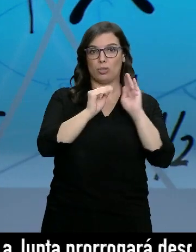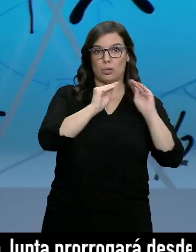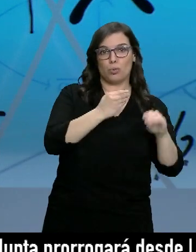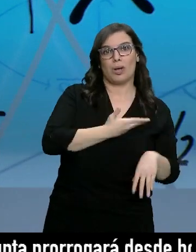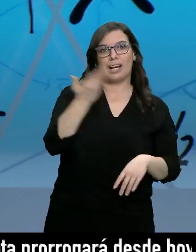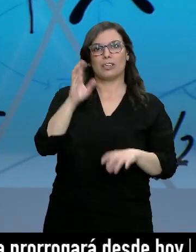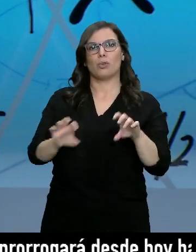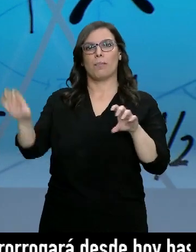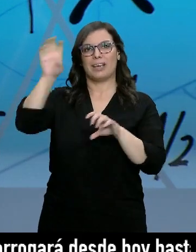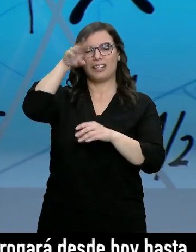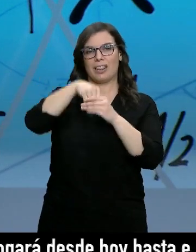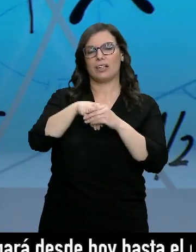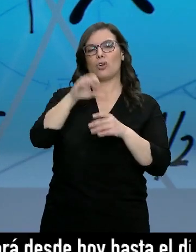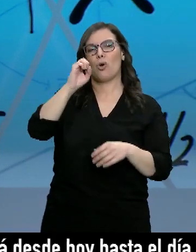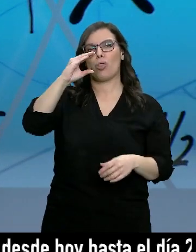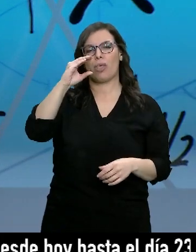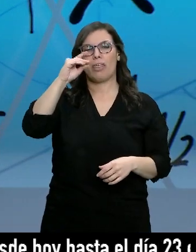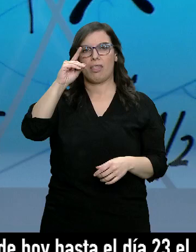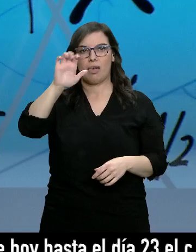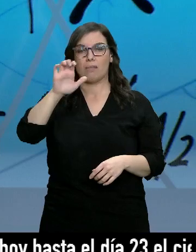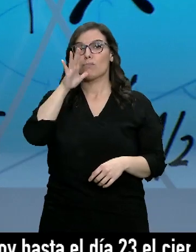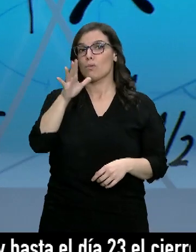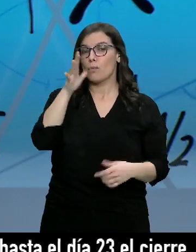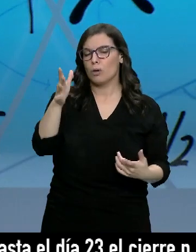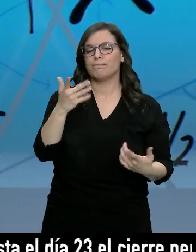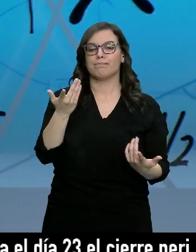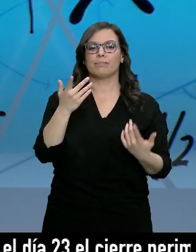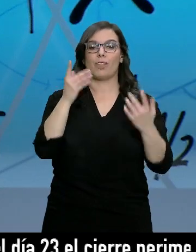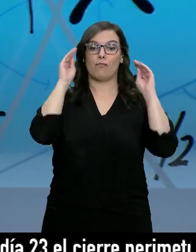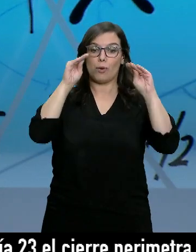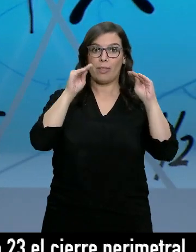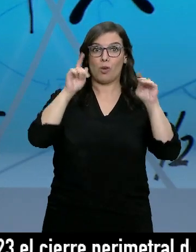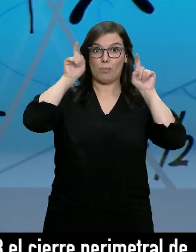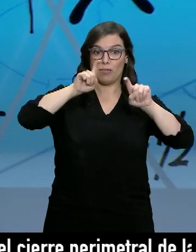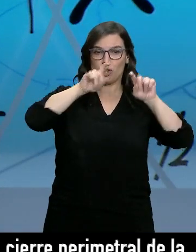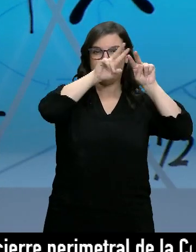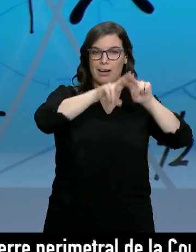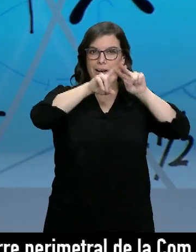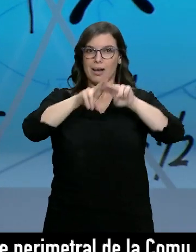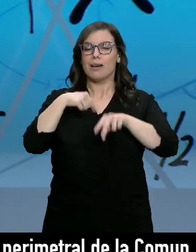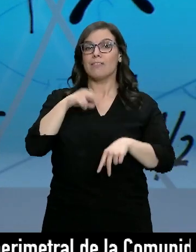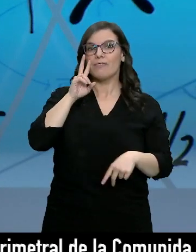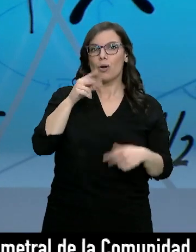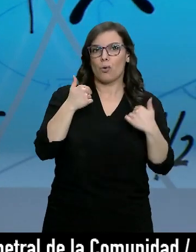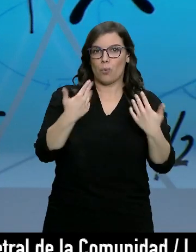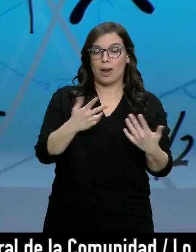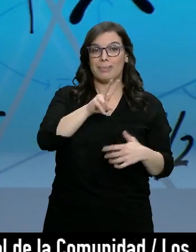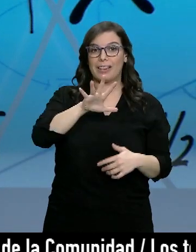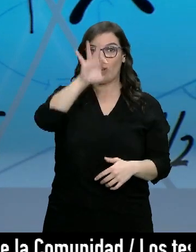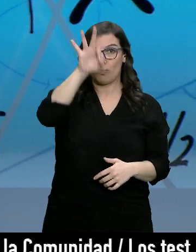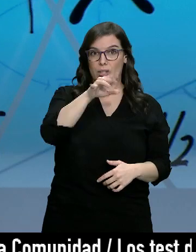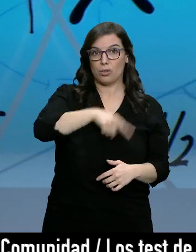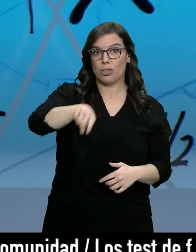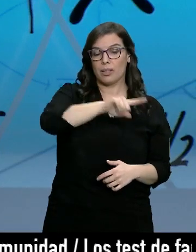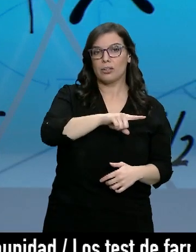resto de países de la OCDE. ¿Cuáles son los motivos? Bueno, analizando la formación de los profesores, hemos visto que un 25% de ellos